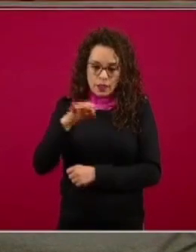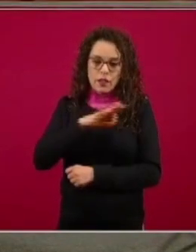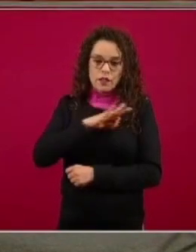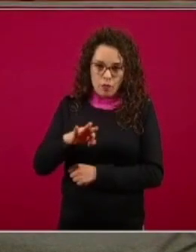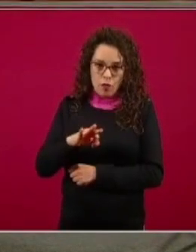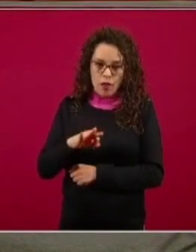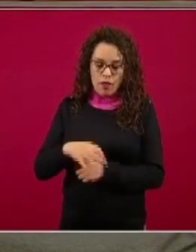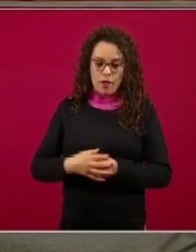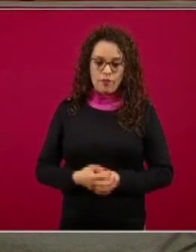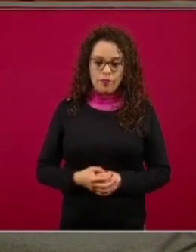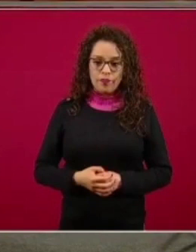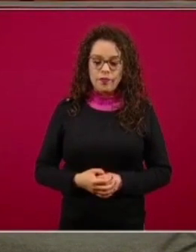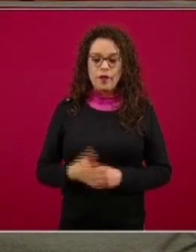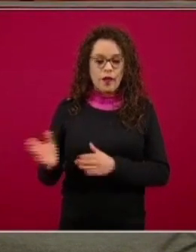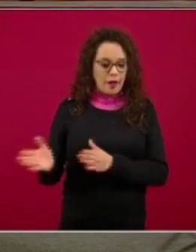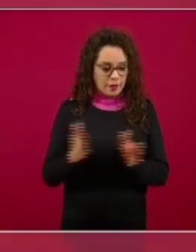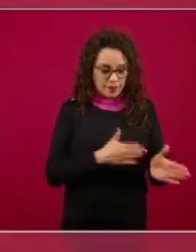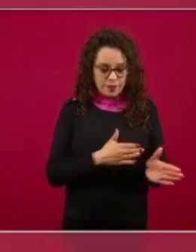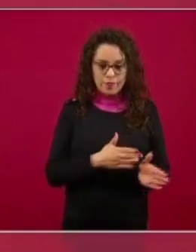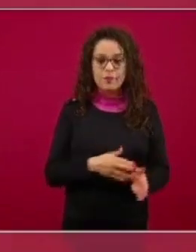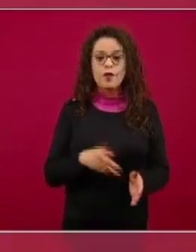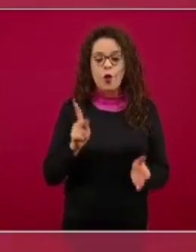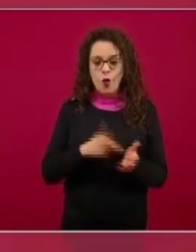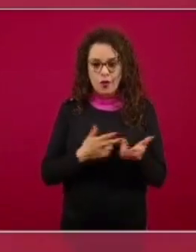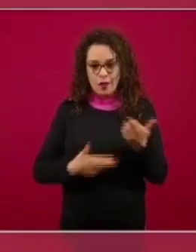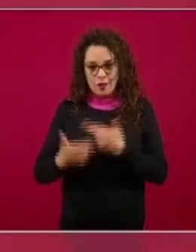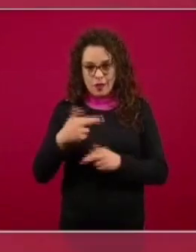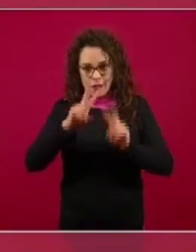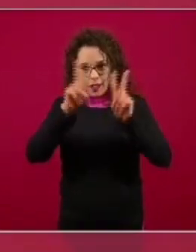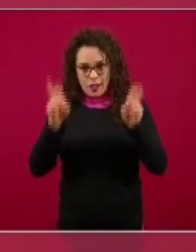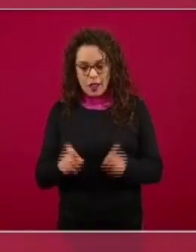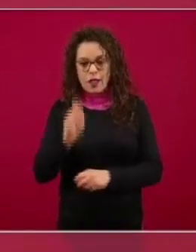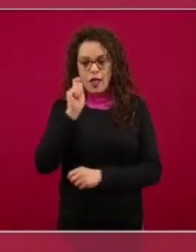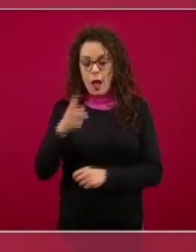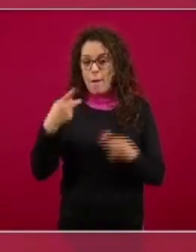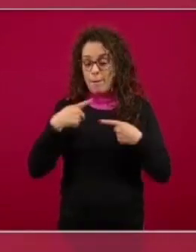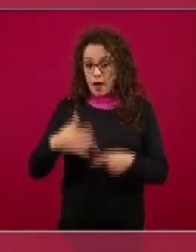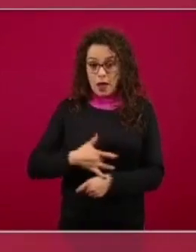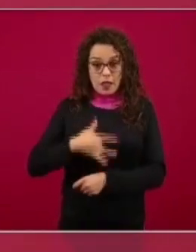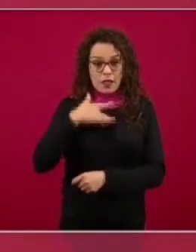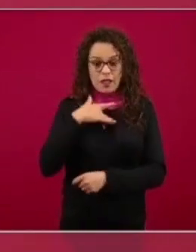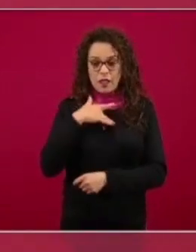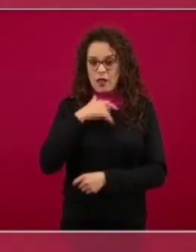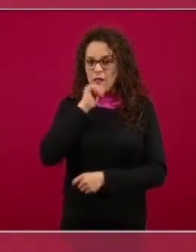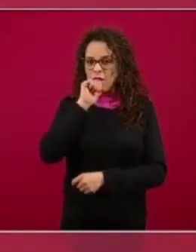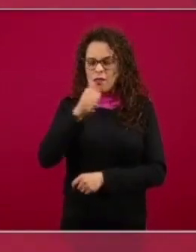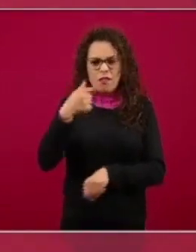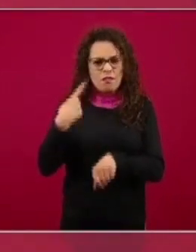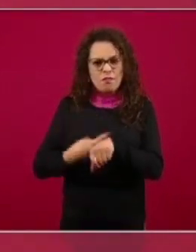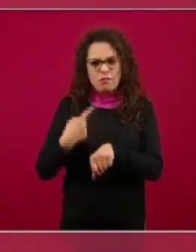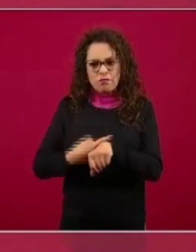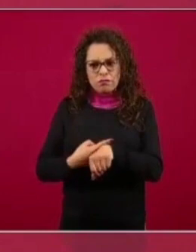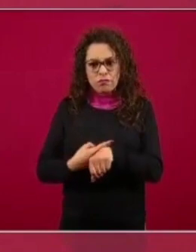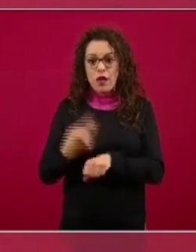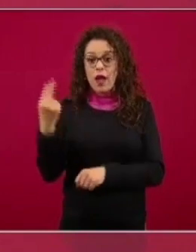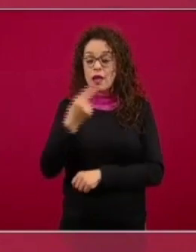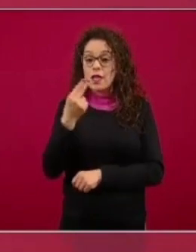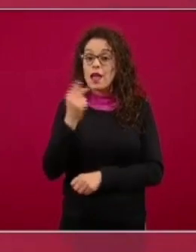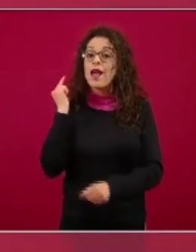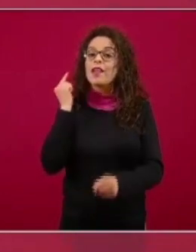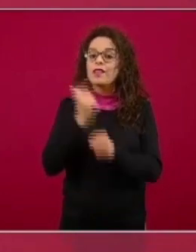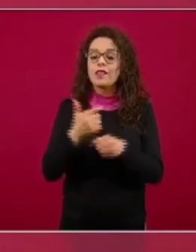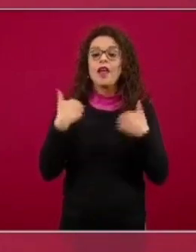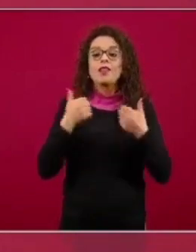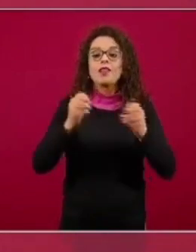las asintomáticos como hemos explicado en otras ocasiones hay que distinguir asintomáticos